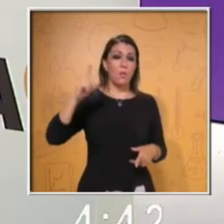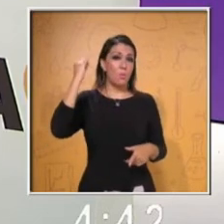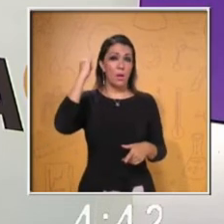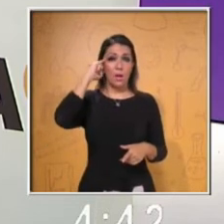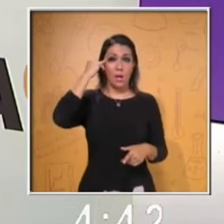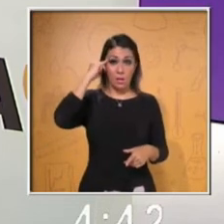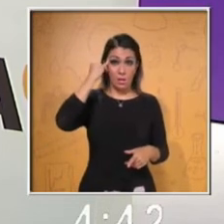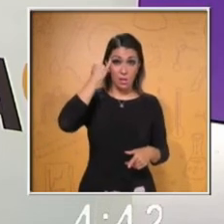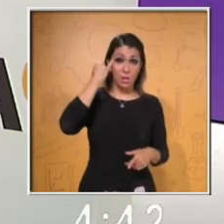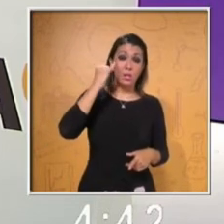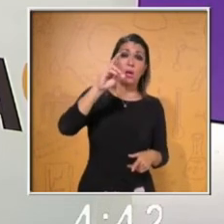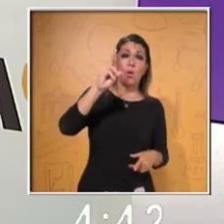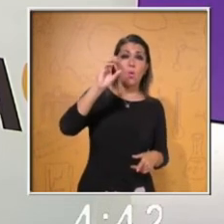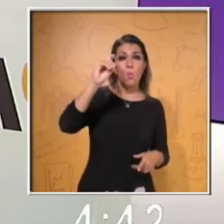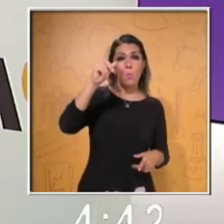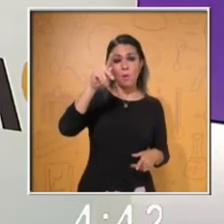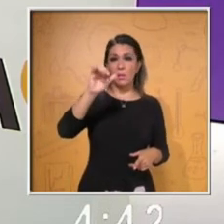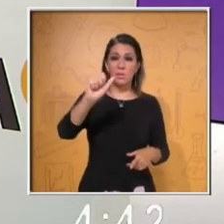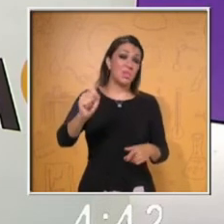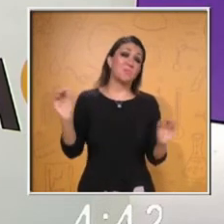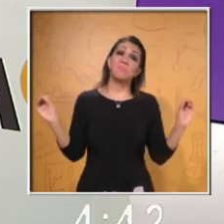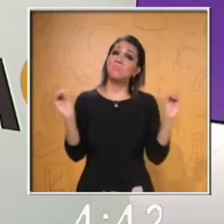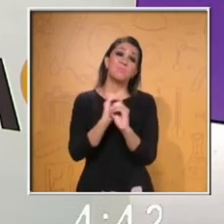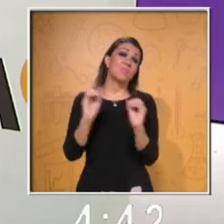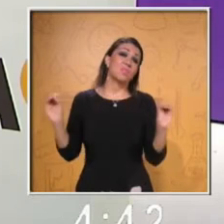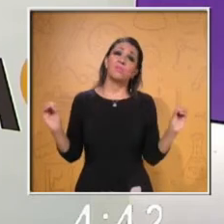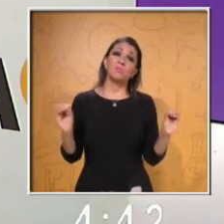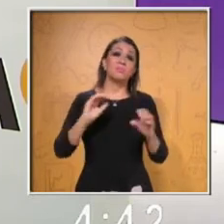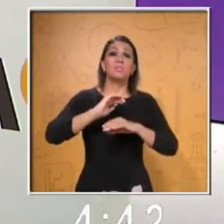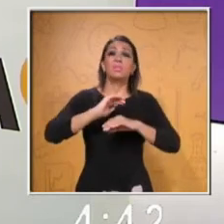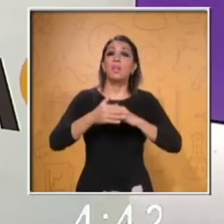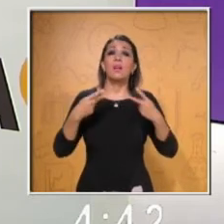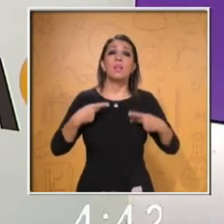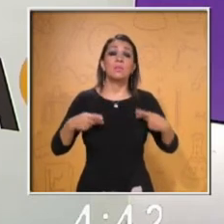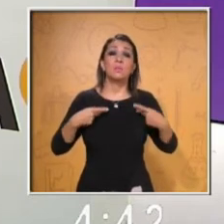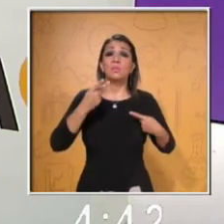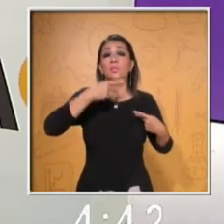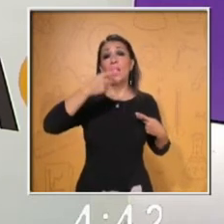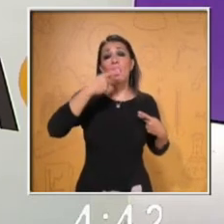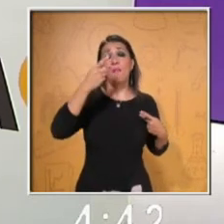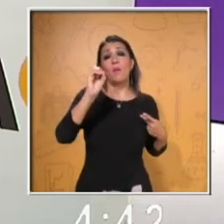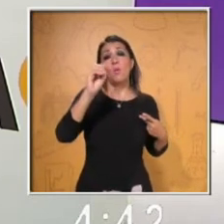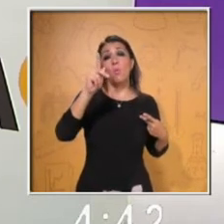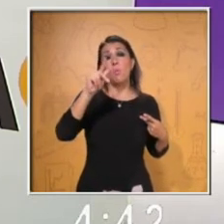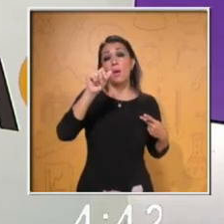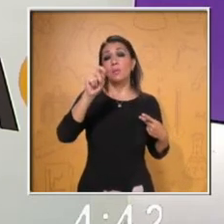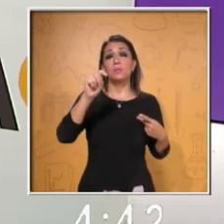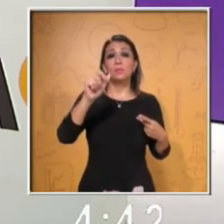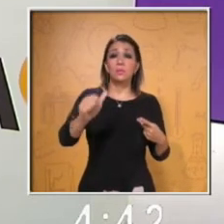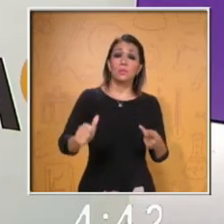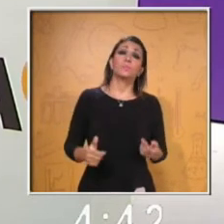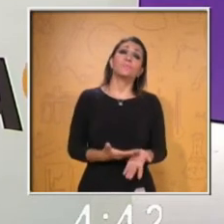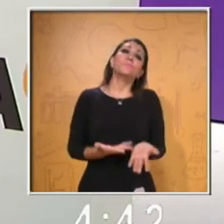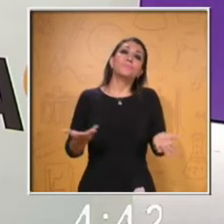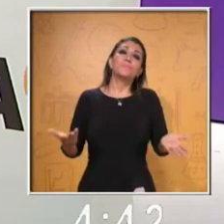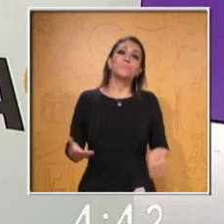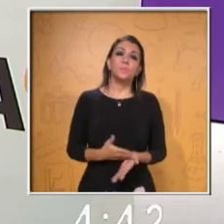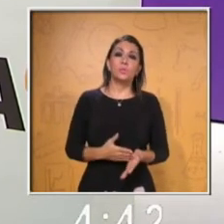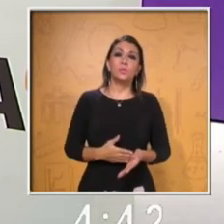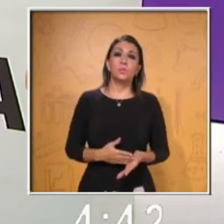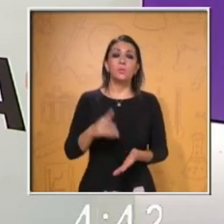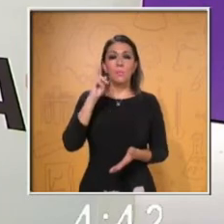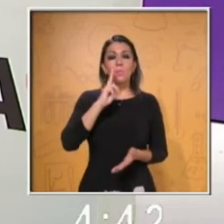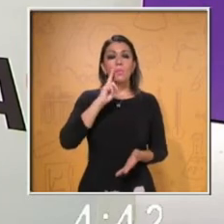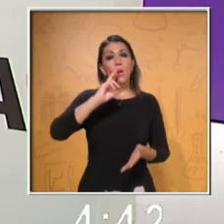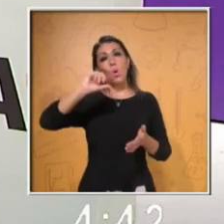lengua muerta. Es decir, ya no hay más hablantes vivos. Entonces, vamos a revisar el último